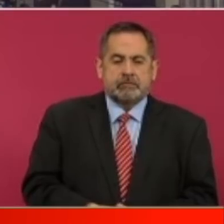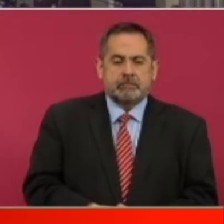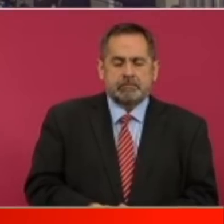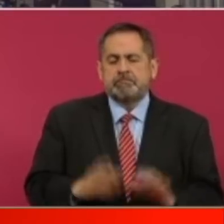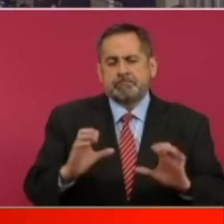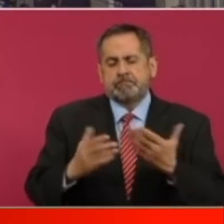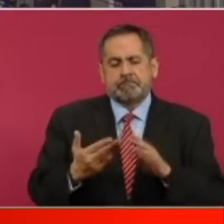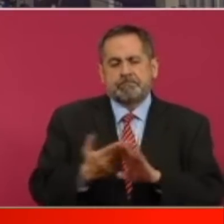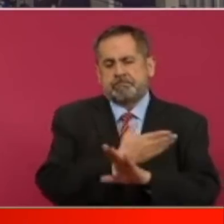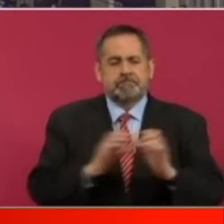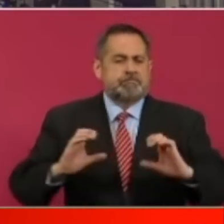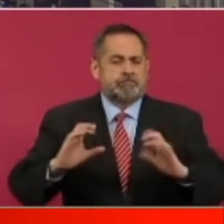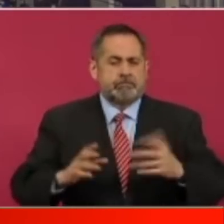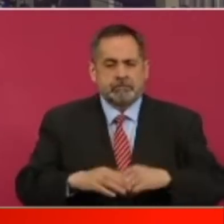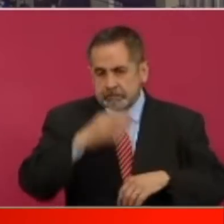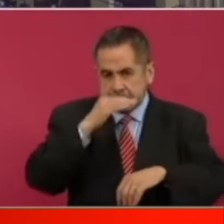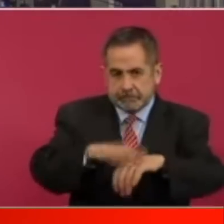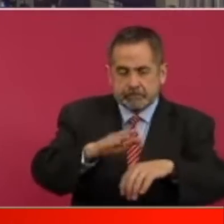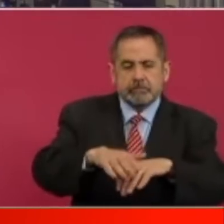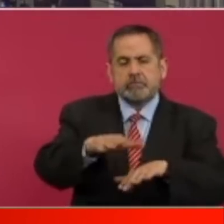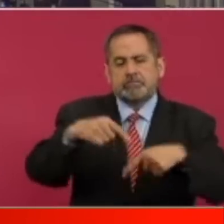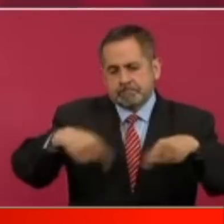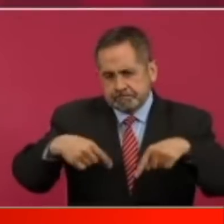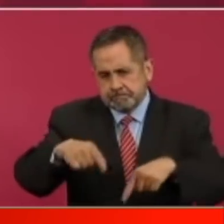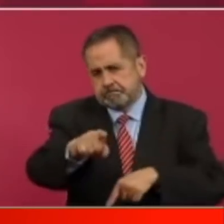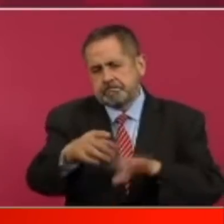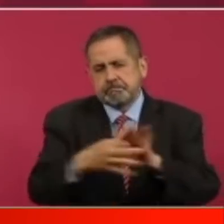prevenir o sea por lo que dices del fútbol